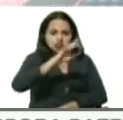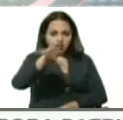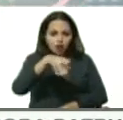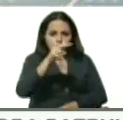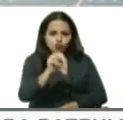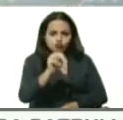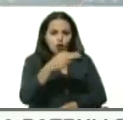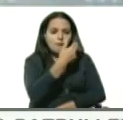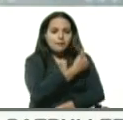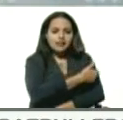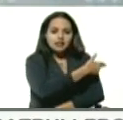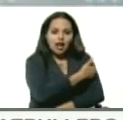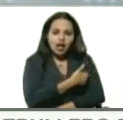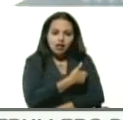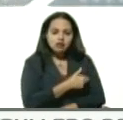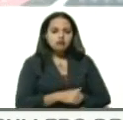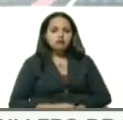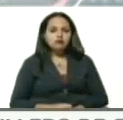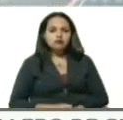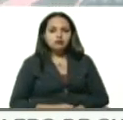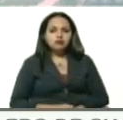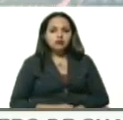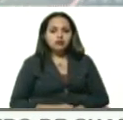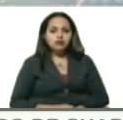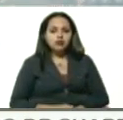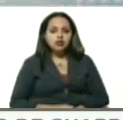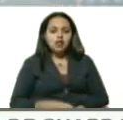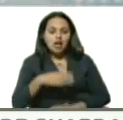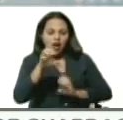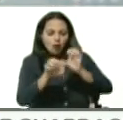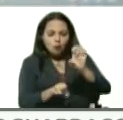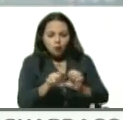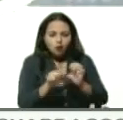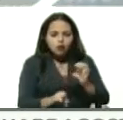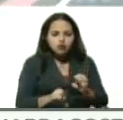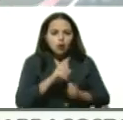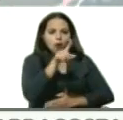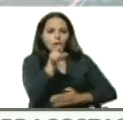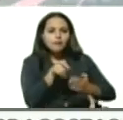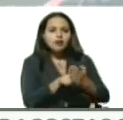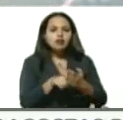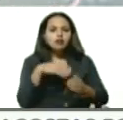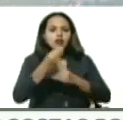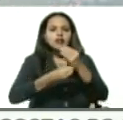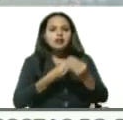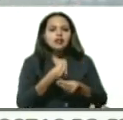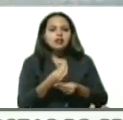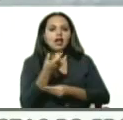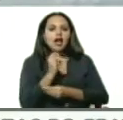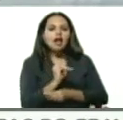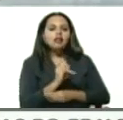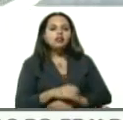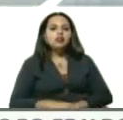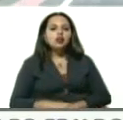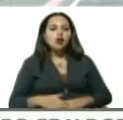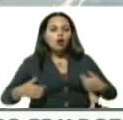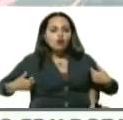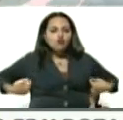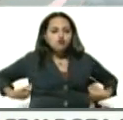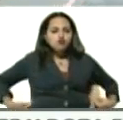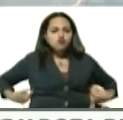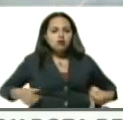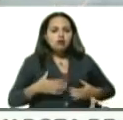Centinela y en la evaluación y en los exámenes paraclínicos se reportó una neumonía bilateral,